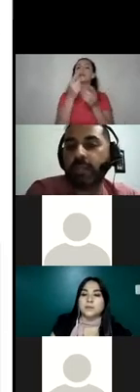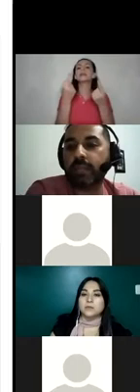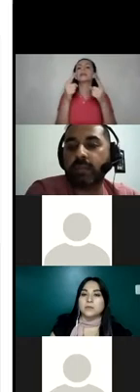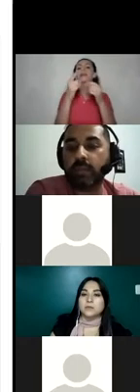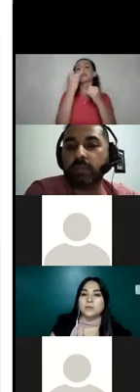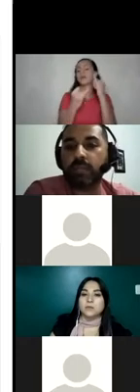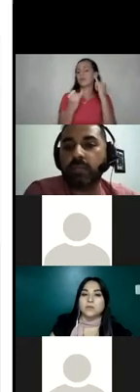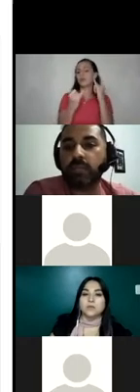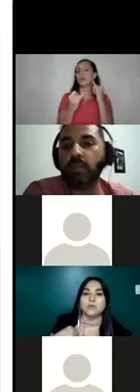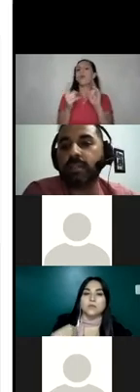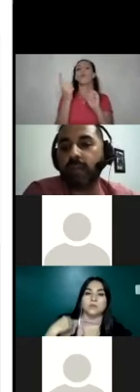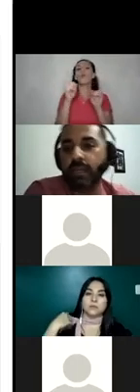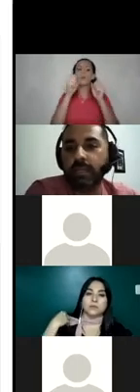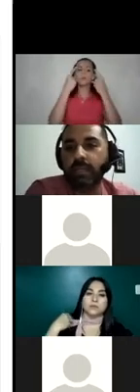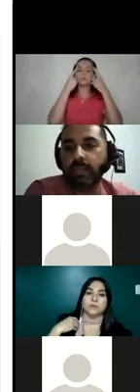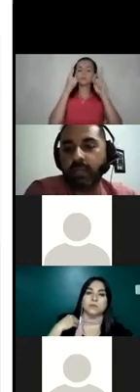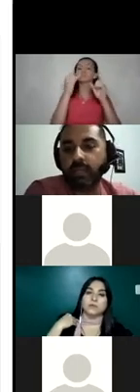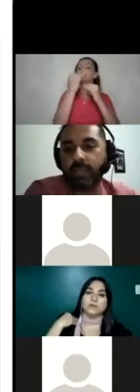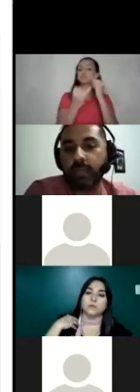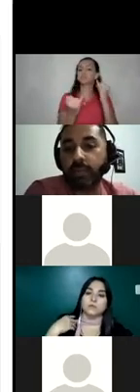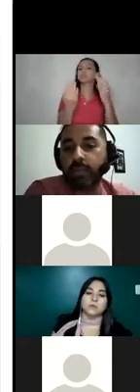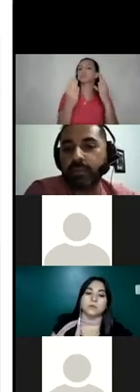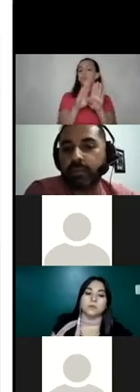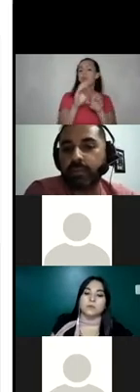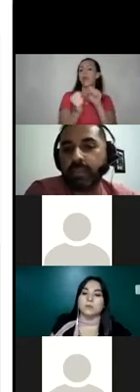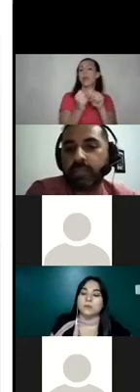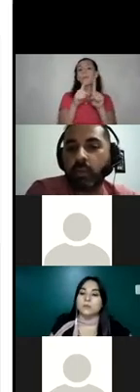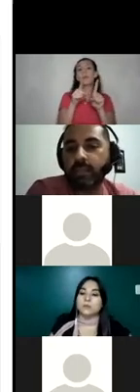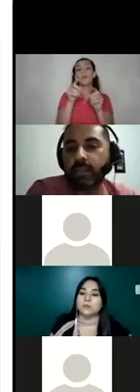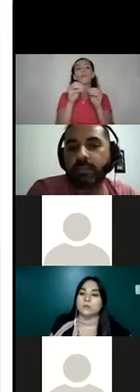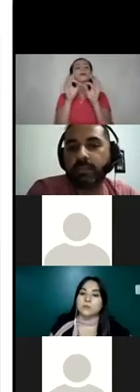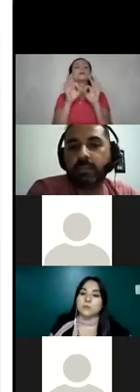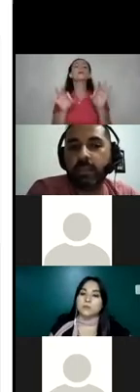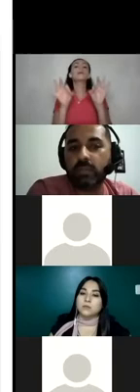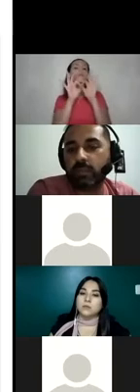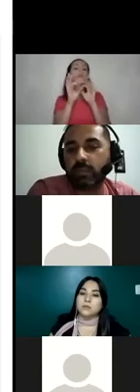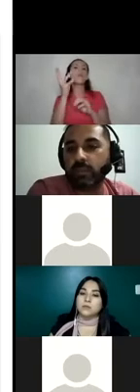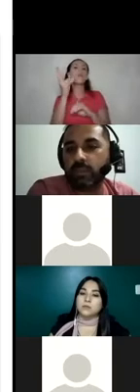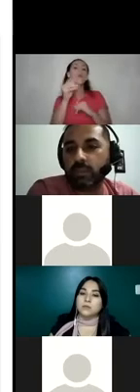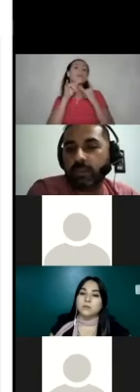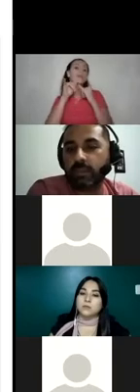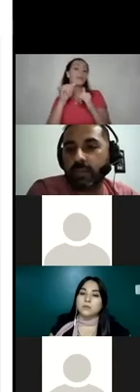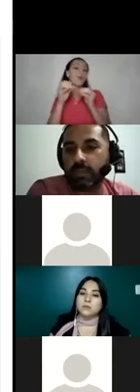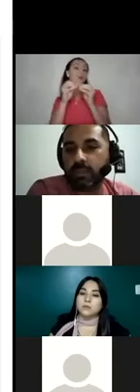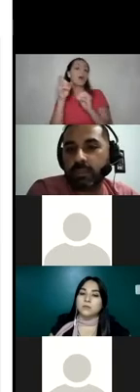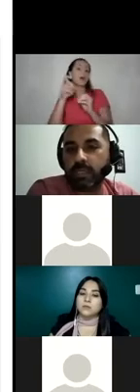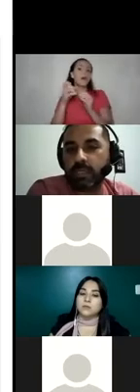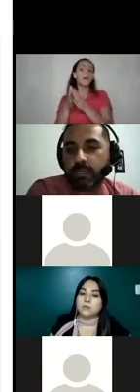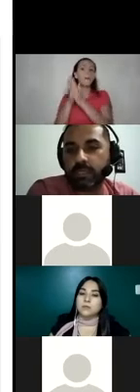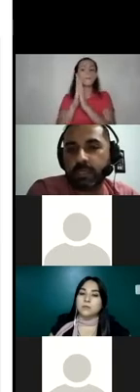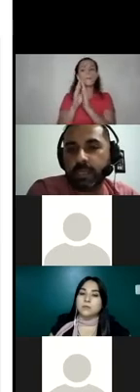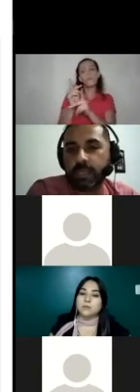terminan, o sea, cuántos casos se logran cerrar durante el año. Pero aquí lo más importante es cuántas denuncias, cuántas solicitudes de medidas de protección se